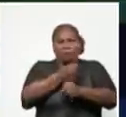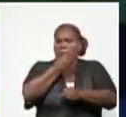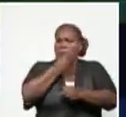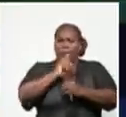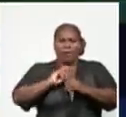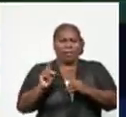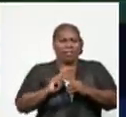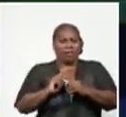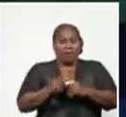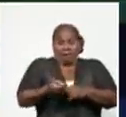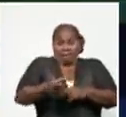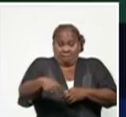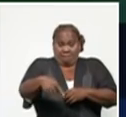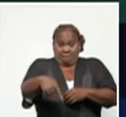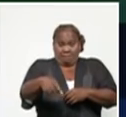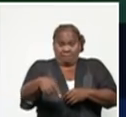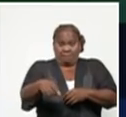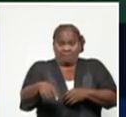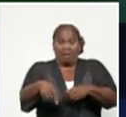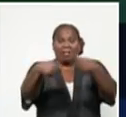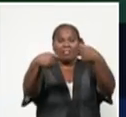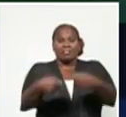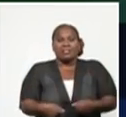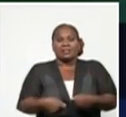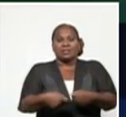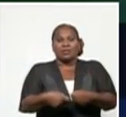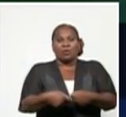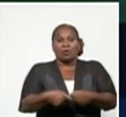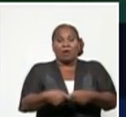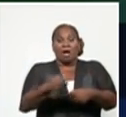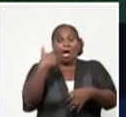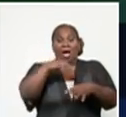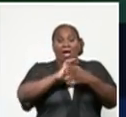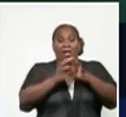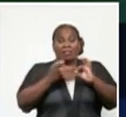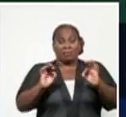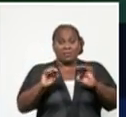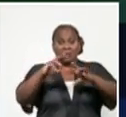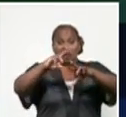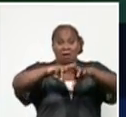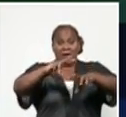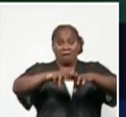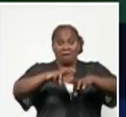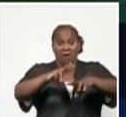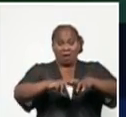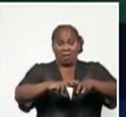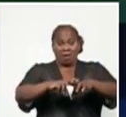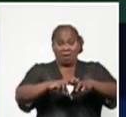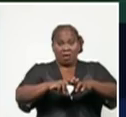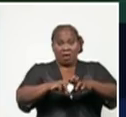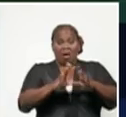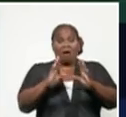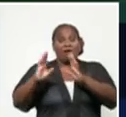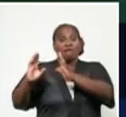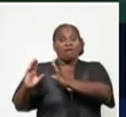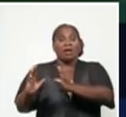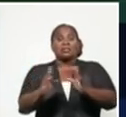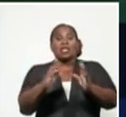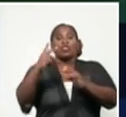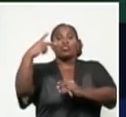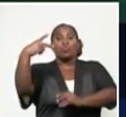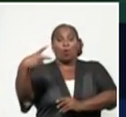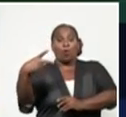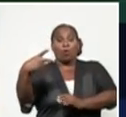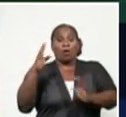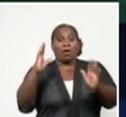recientes se decidió pasar a la provincia de Antemisa, como se informó, a la fase 2 de la etapa de recuperación y